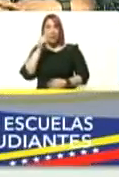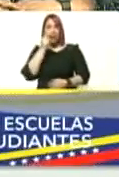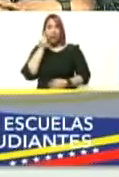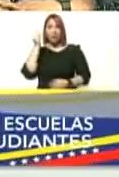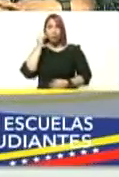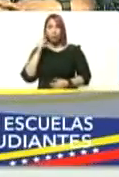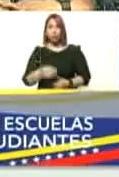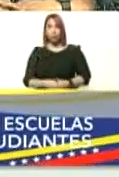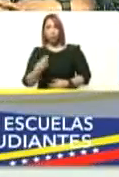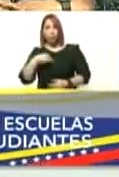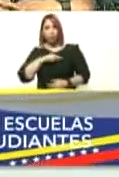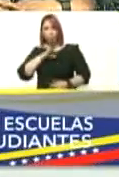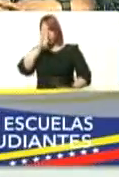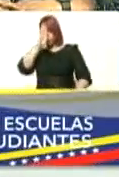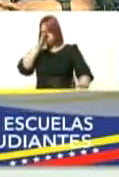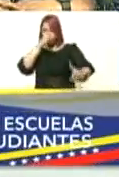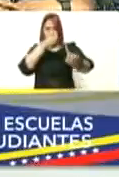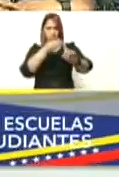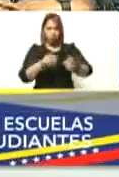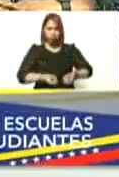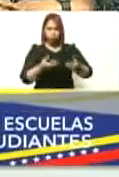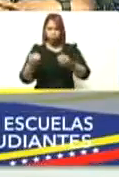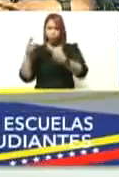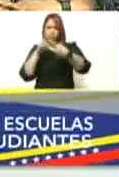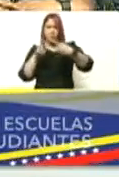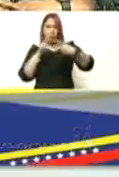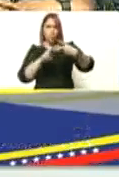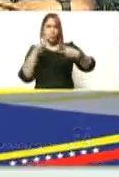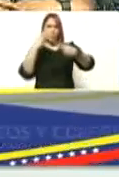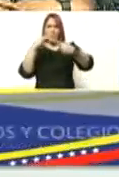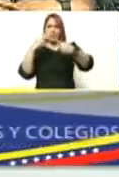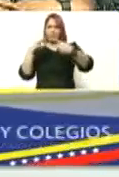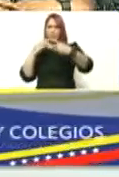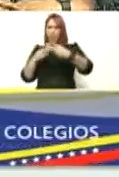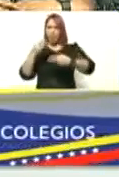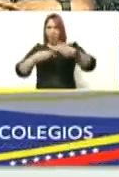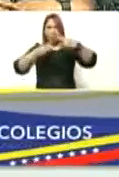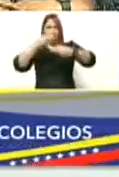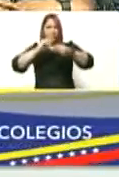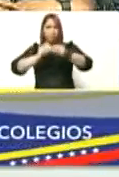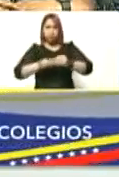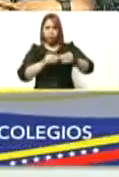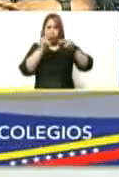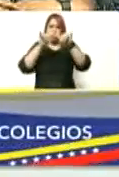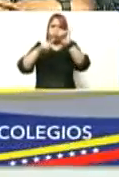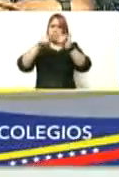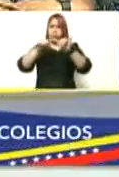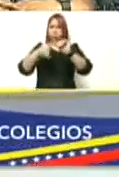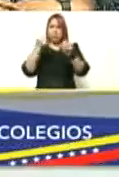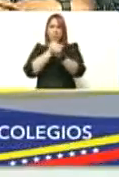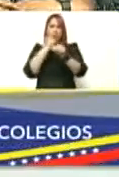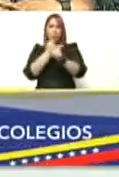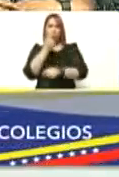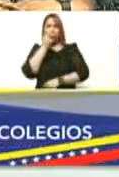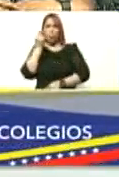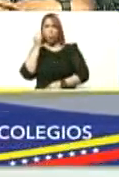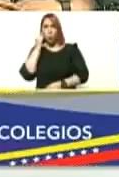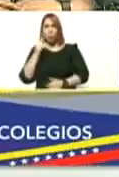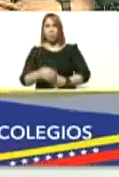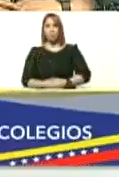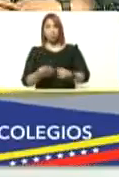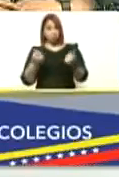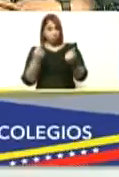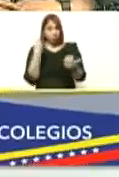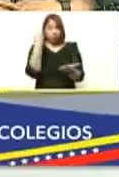nosotros entrarle con recursos materiales arquitectos ingenieros trabajadores dineritos